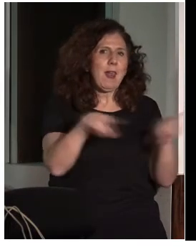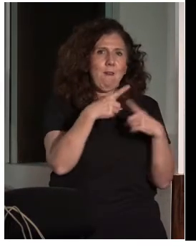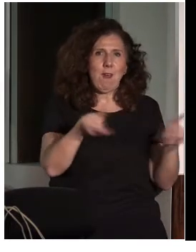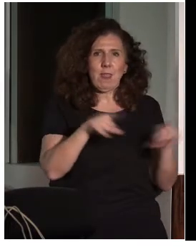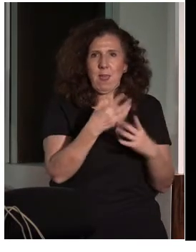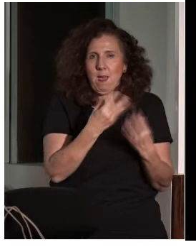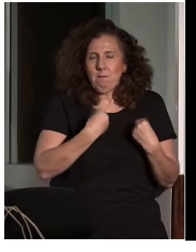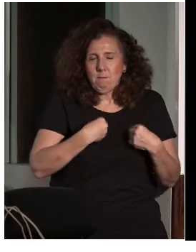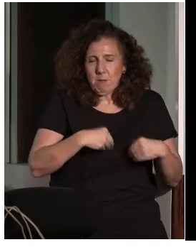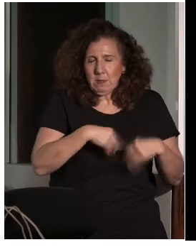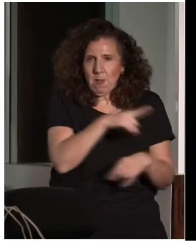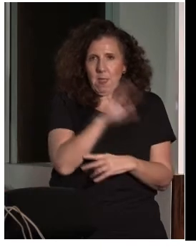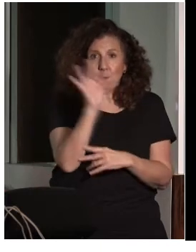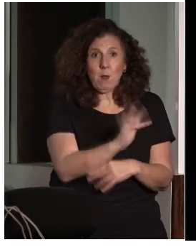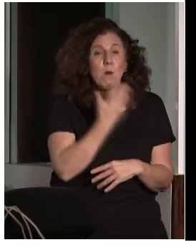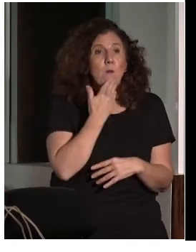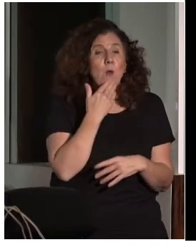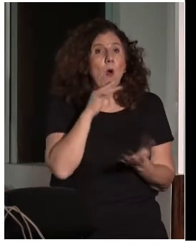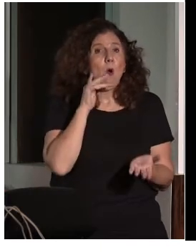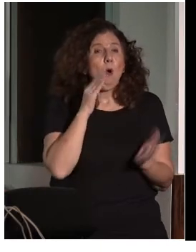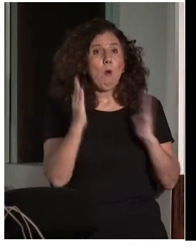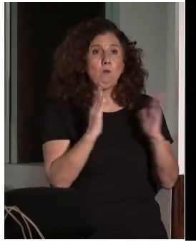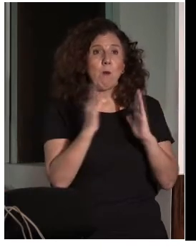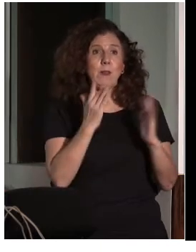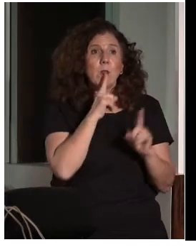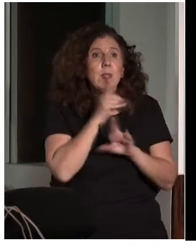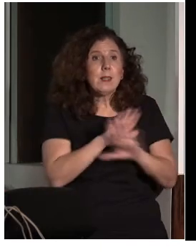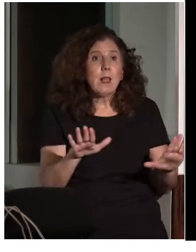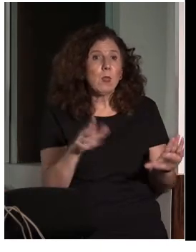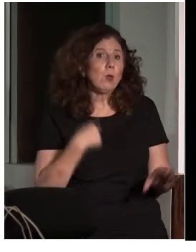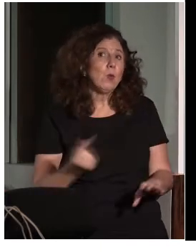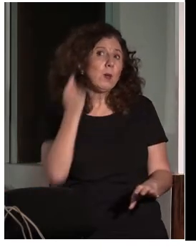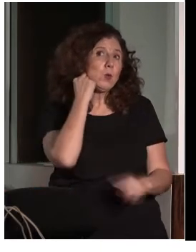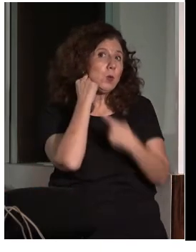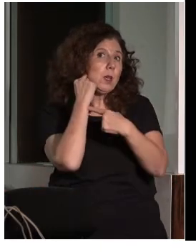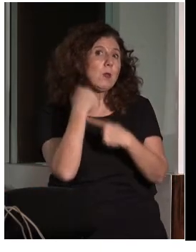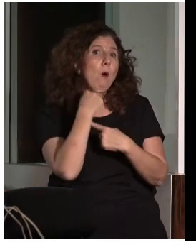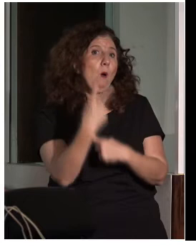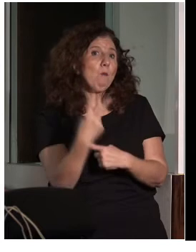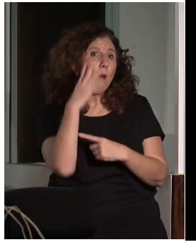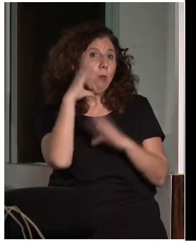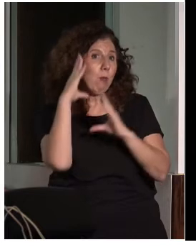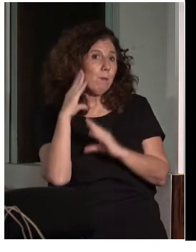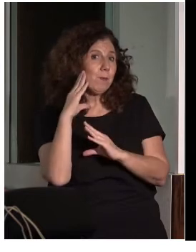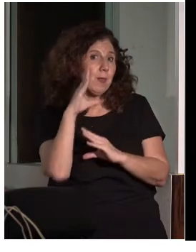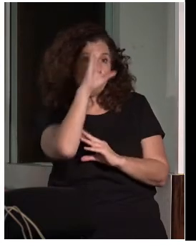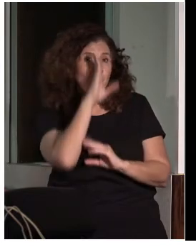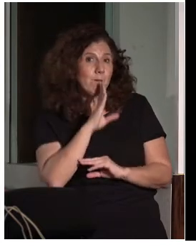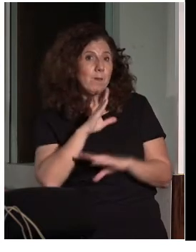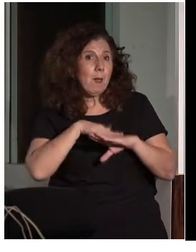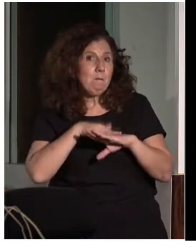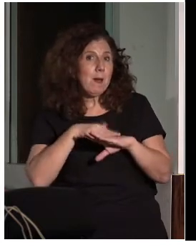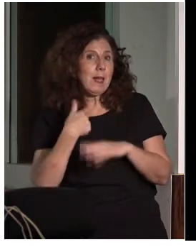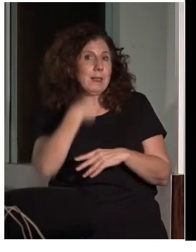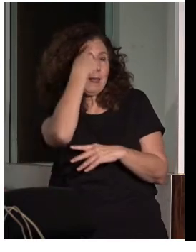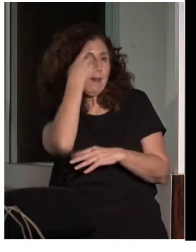¿Por qué? Porque en los momentos de silencio, esa voz en off te explica lo que pasa en escena. Y se va sincronizando de una manera automática, aunque la película esté